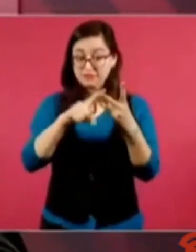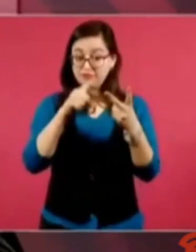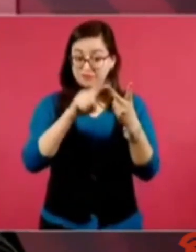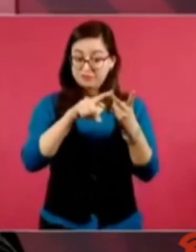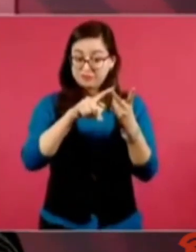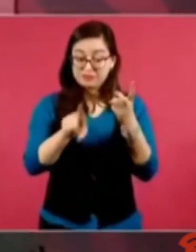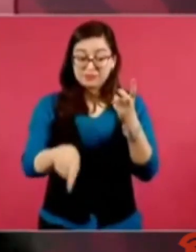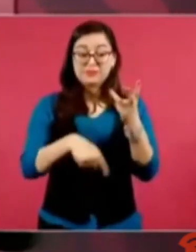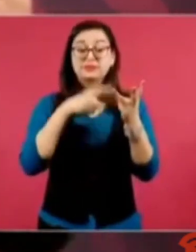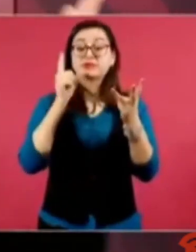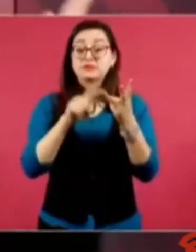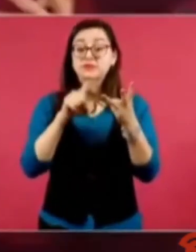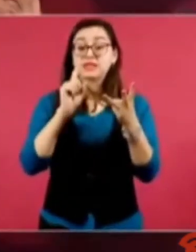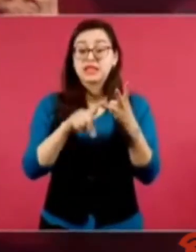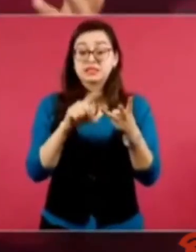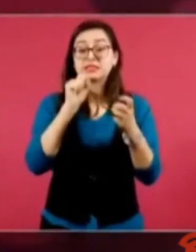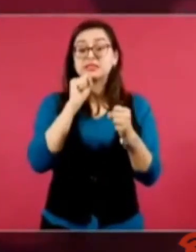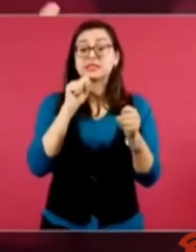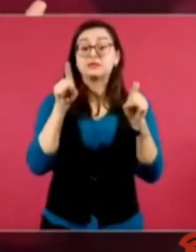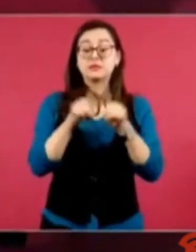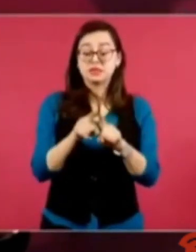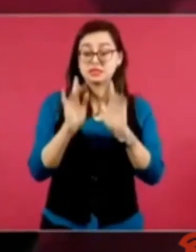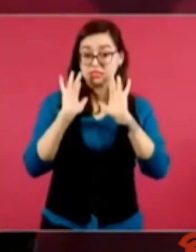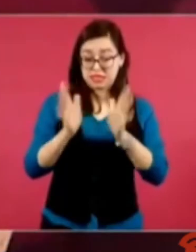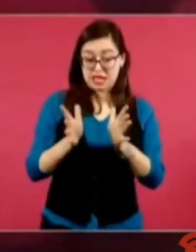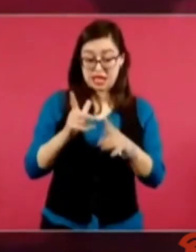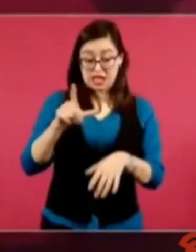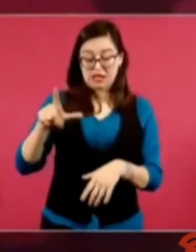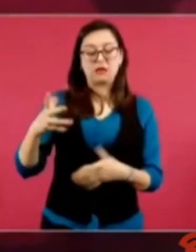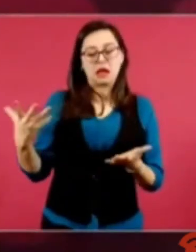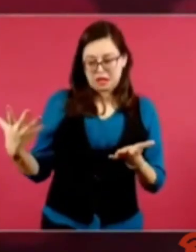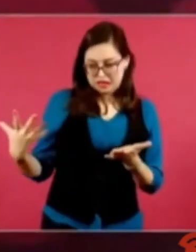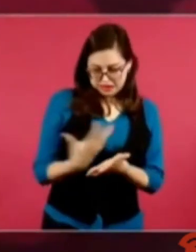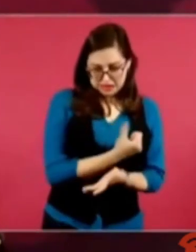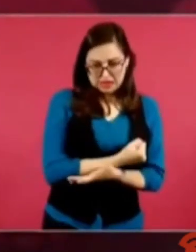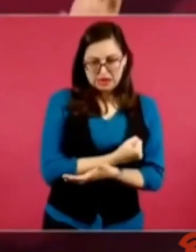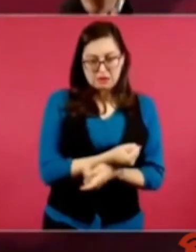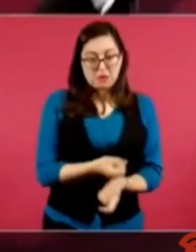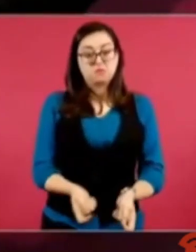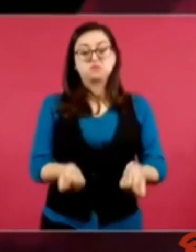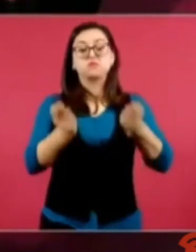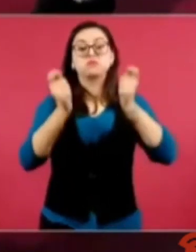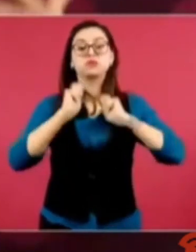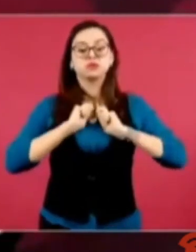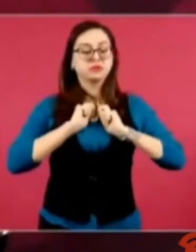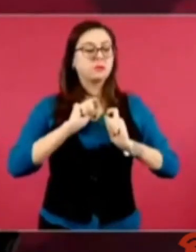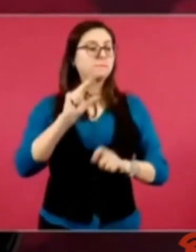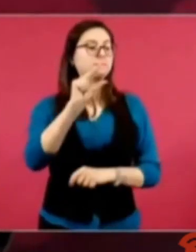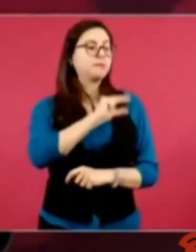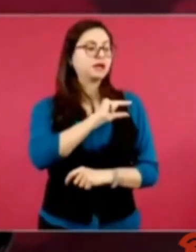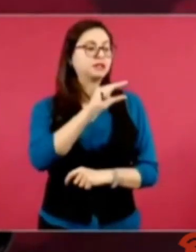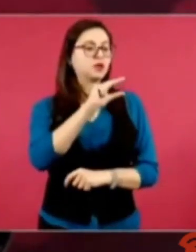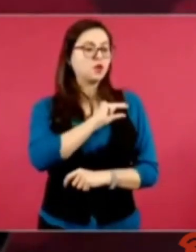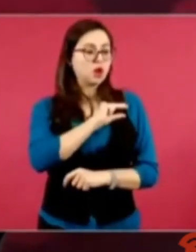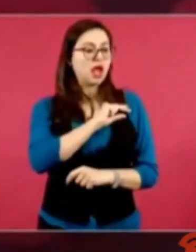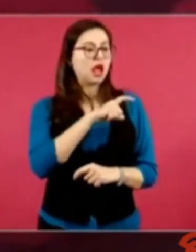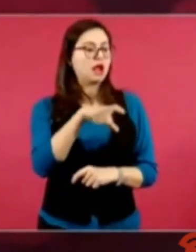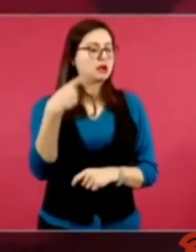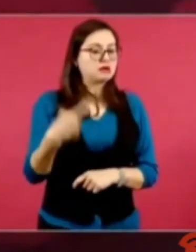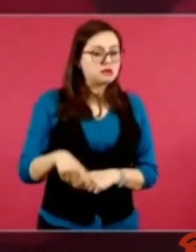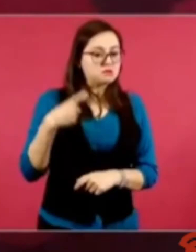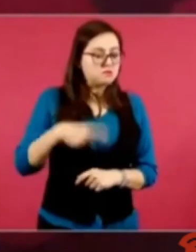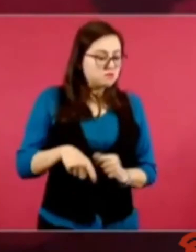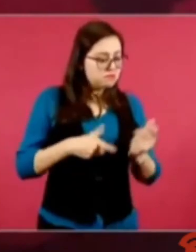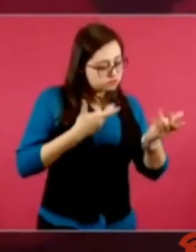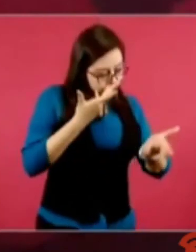al llegar al gobierno se ponían al servicio de las